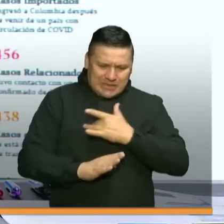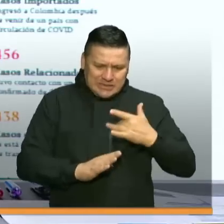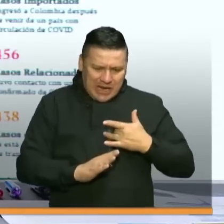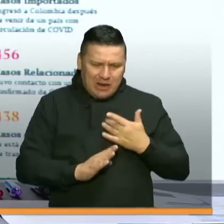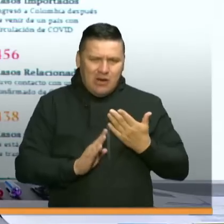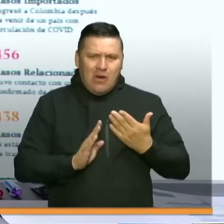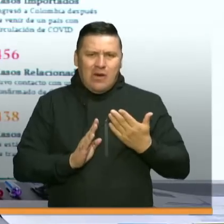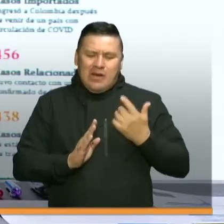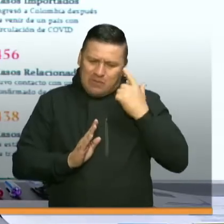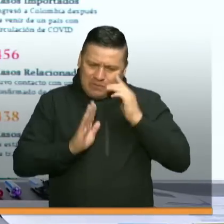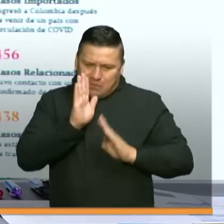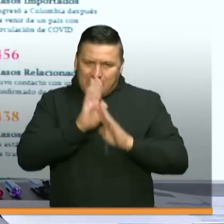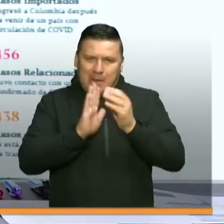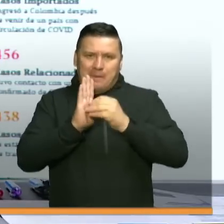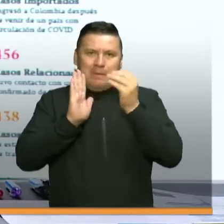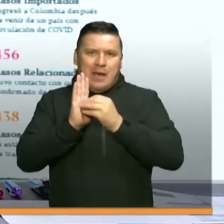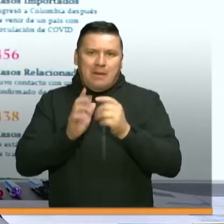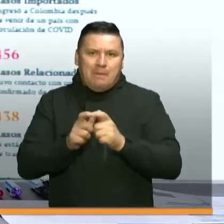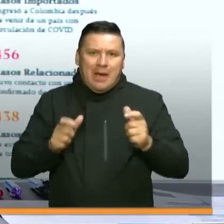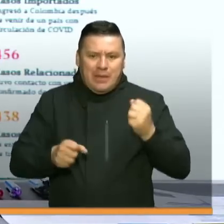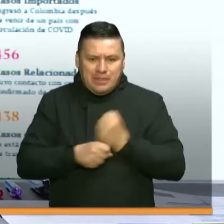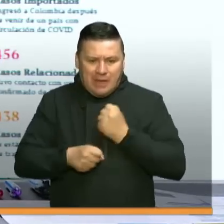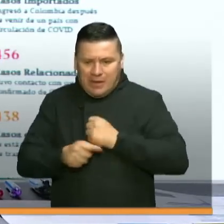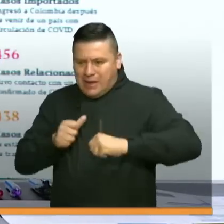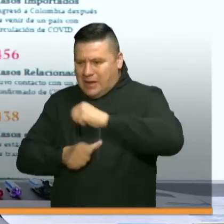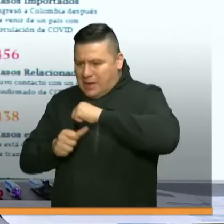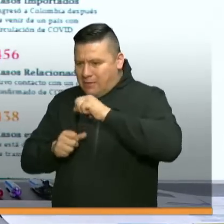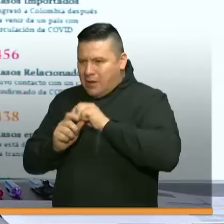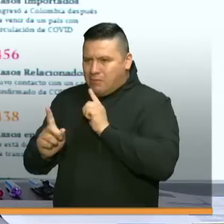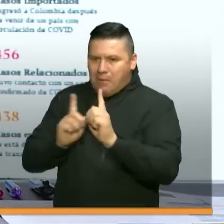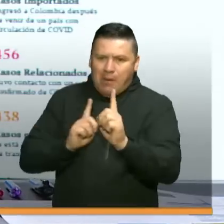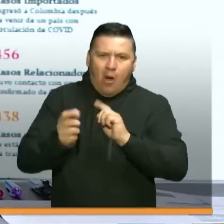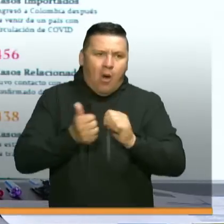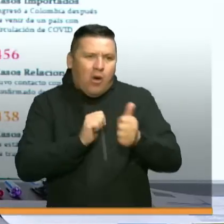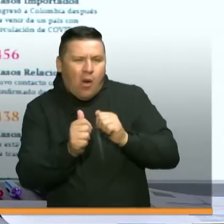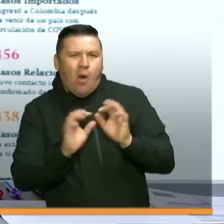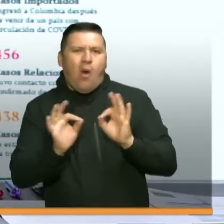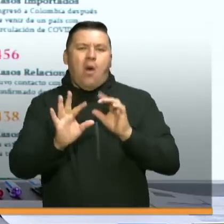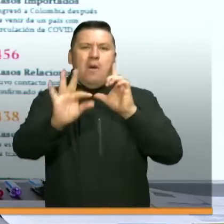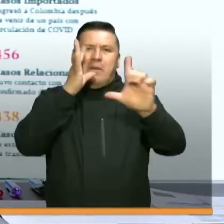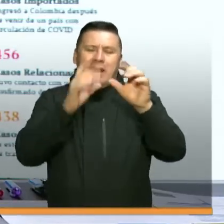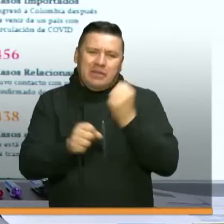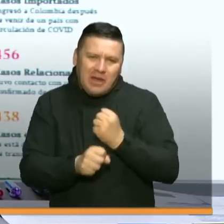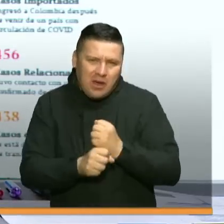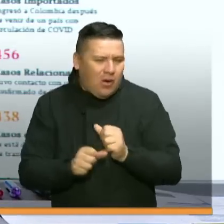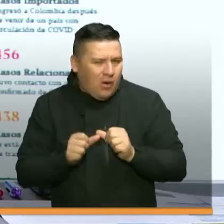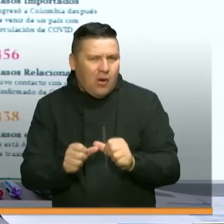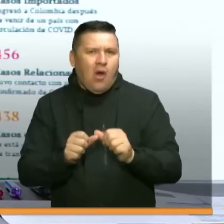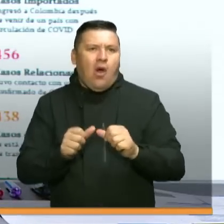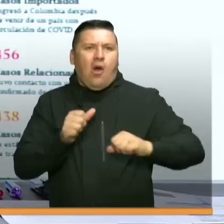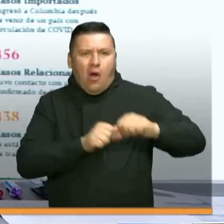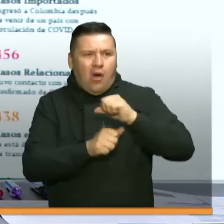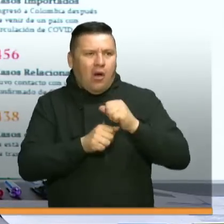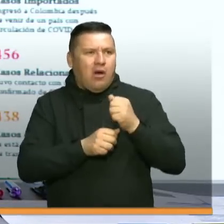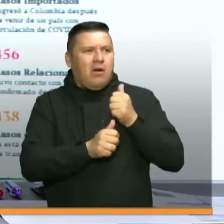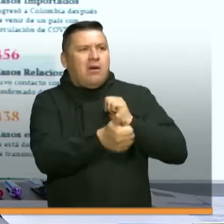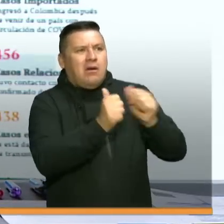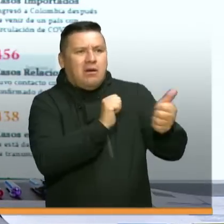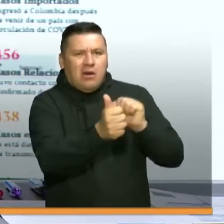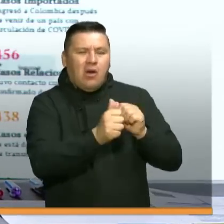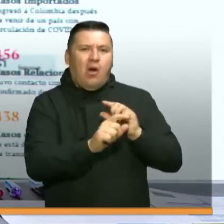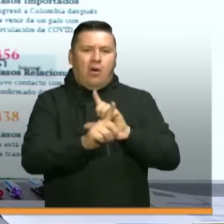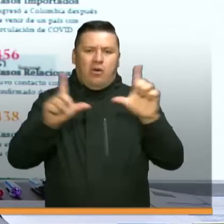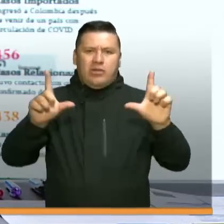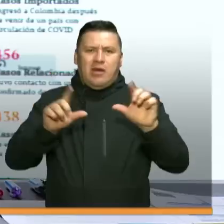donde podamos desarrollar la mayor cantidad de trabajos posibles a través de trabajo virtual, de trabajo remoto y de trabajo